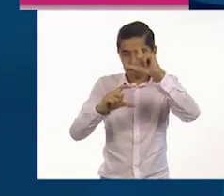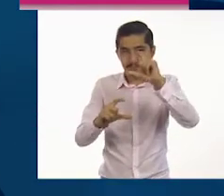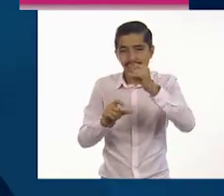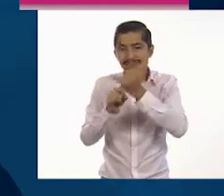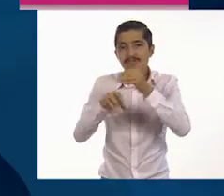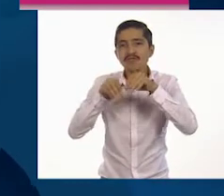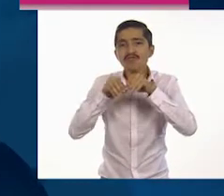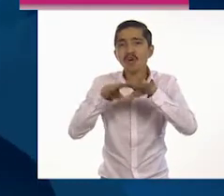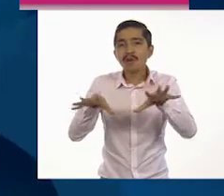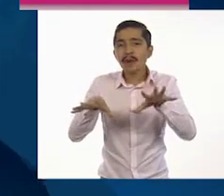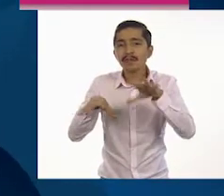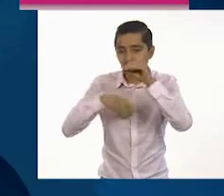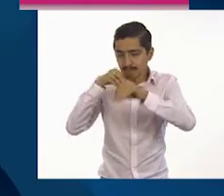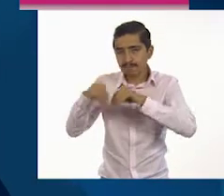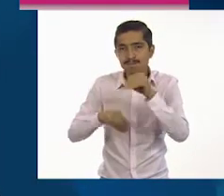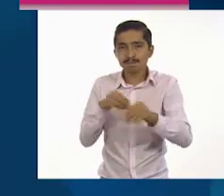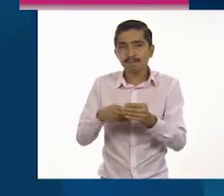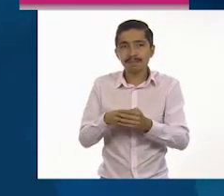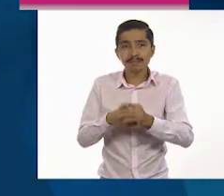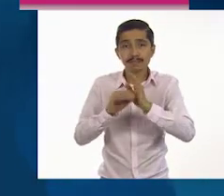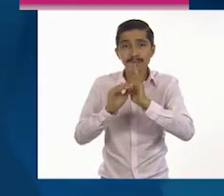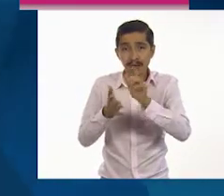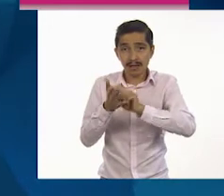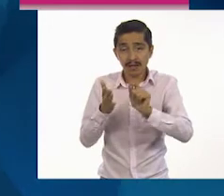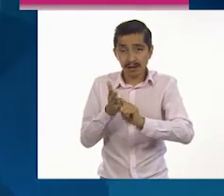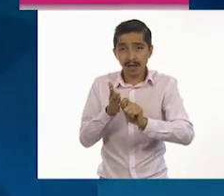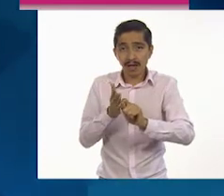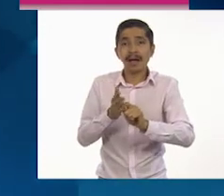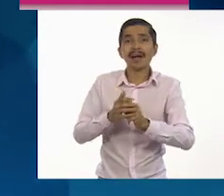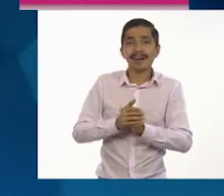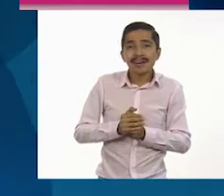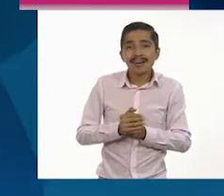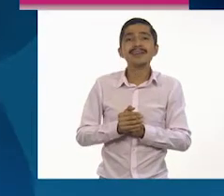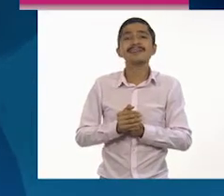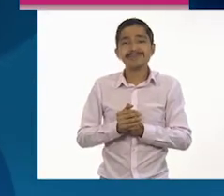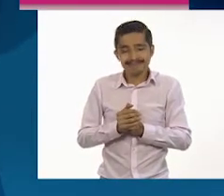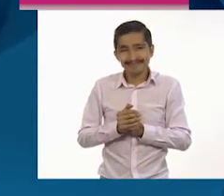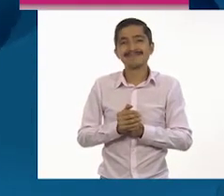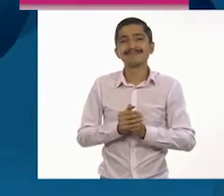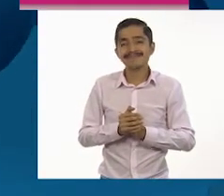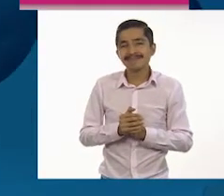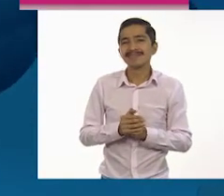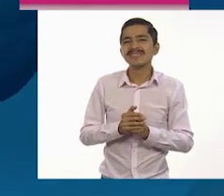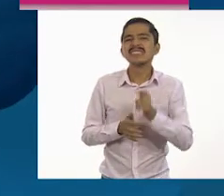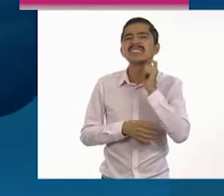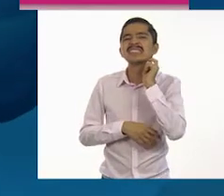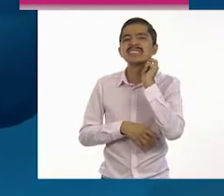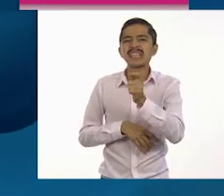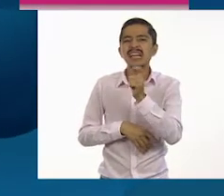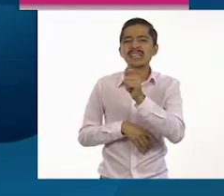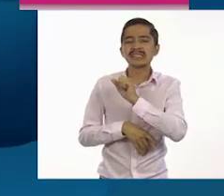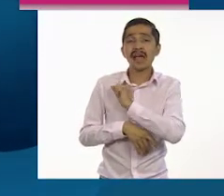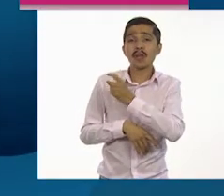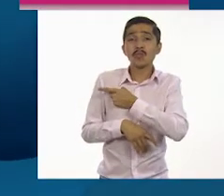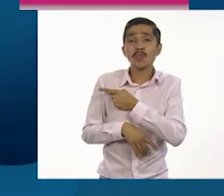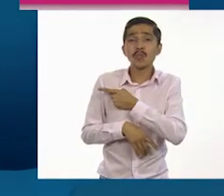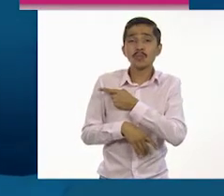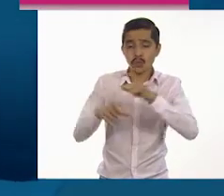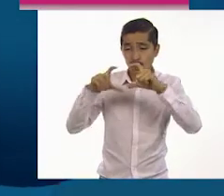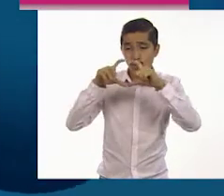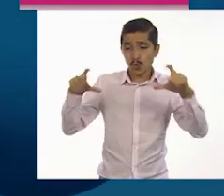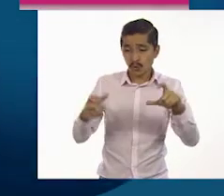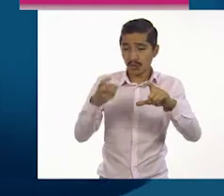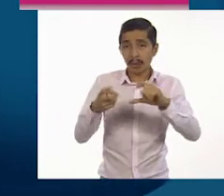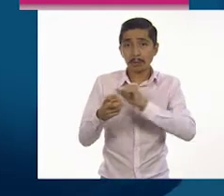información? ¿Ya lo notaron? Ah, sí. Y al parecer forma parte de una sección de salud y